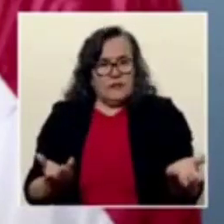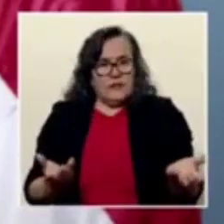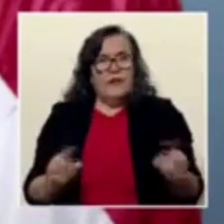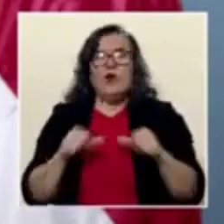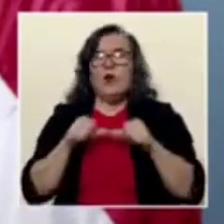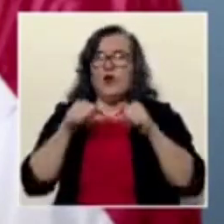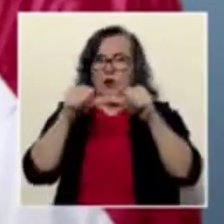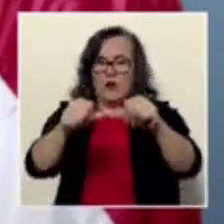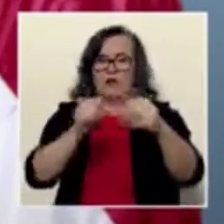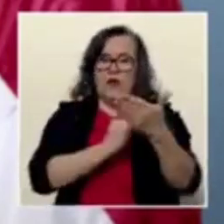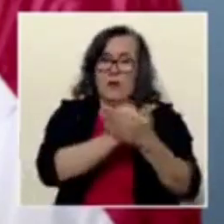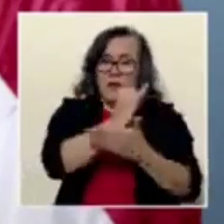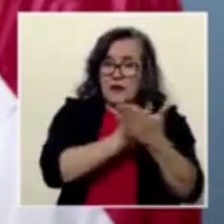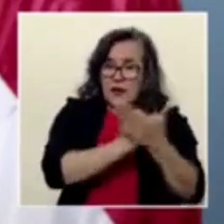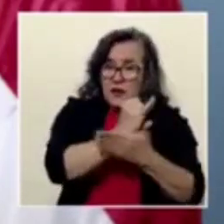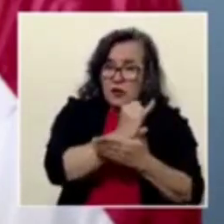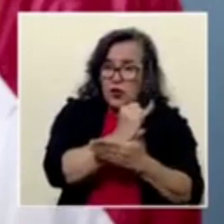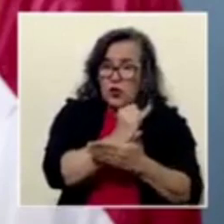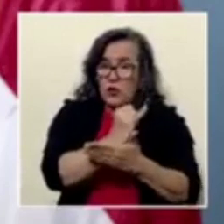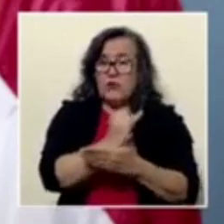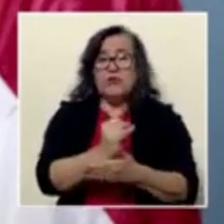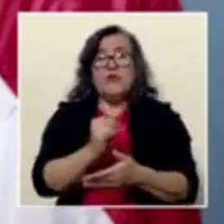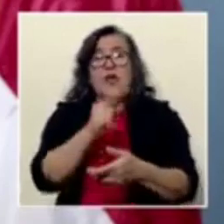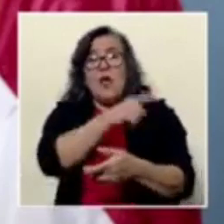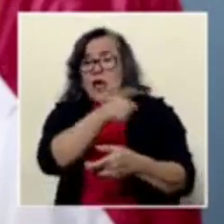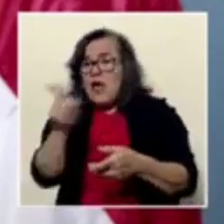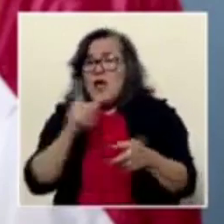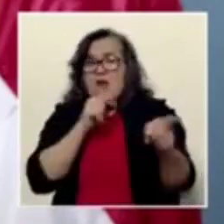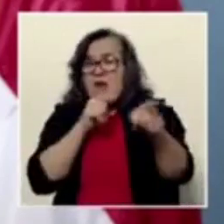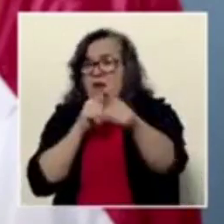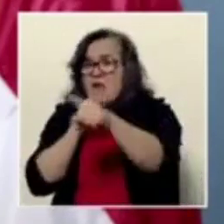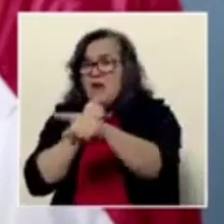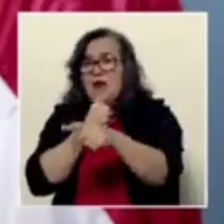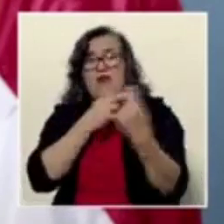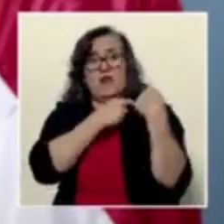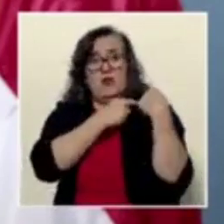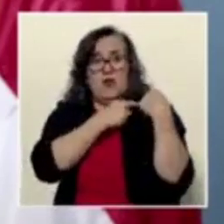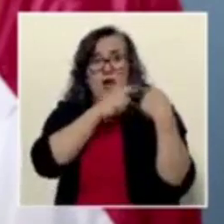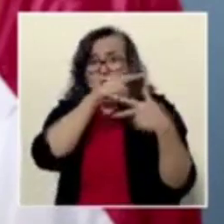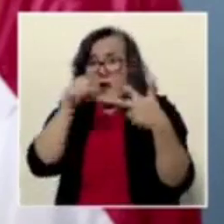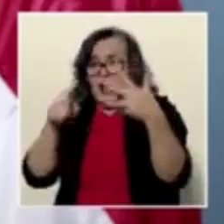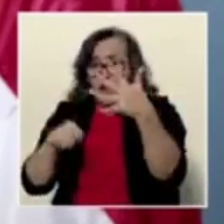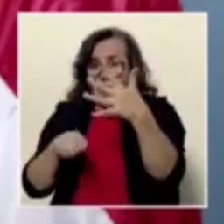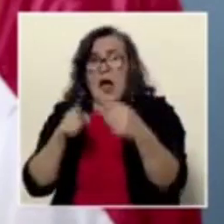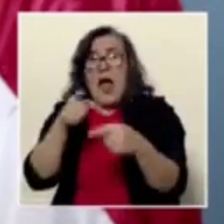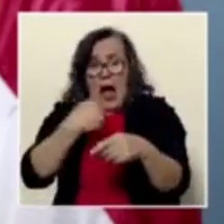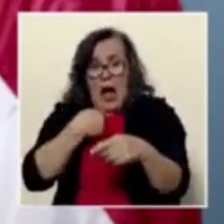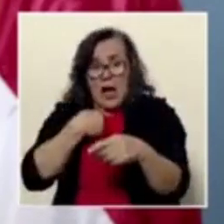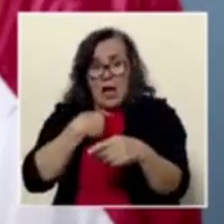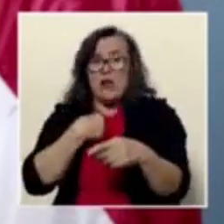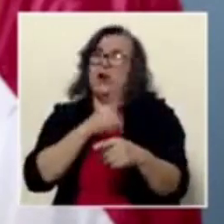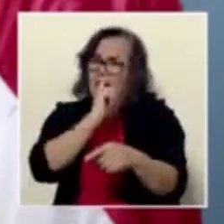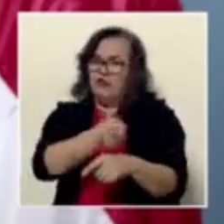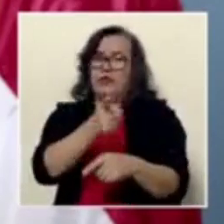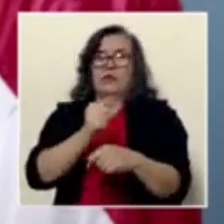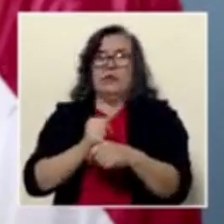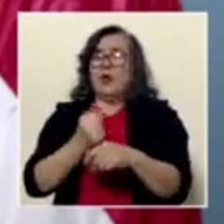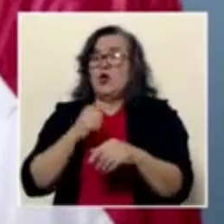Continuar con la investigación, sentar responsabilidades. Si las hay, yo no adelanto criterio.